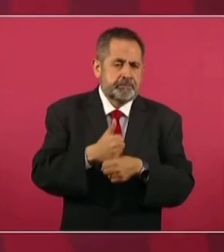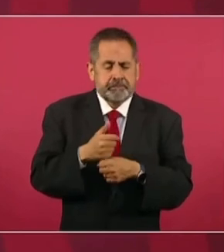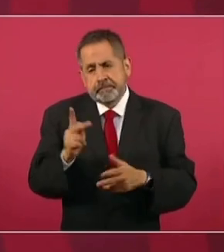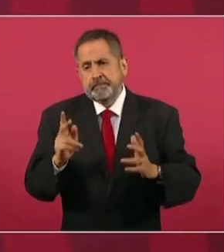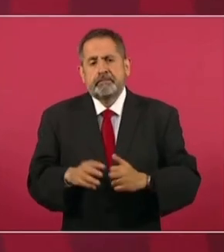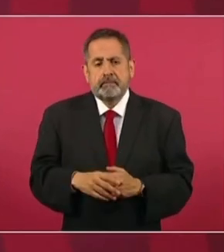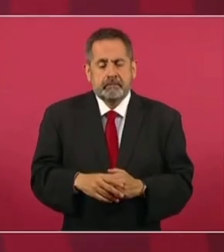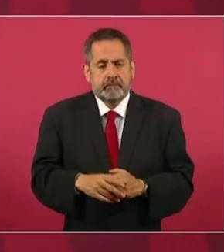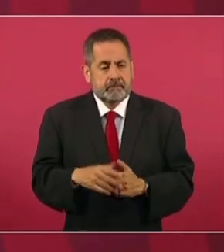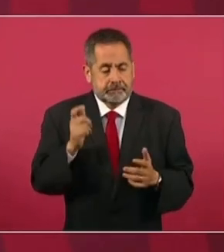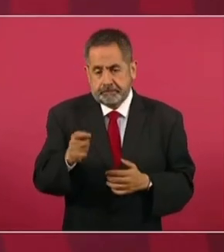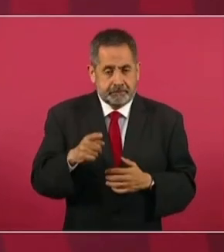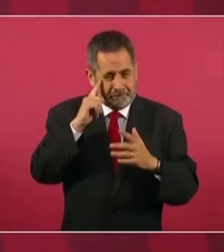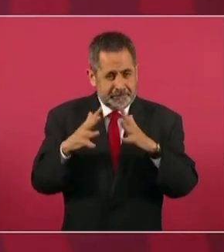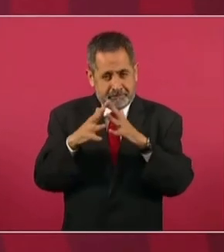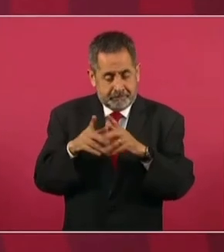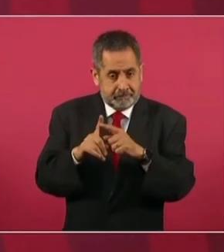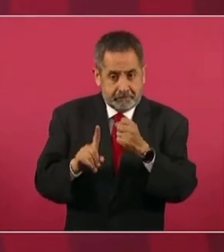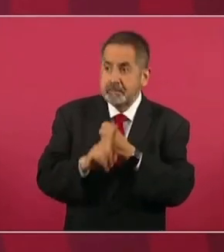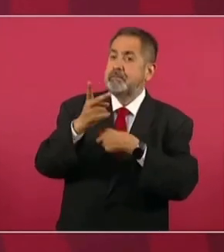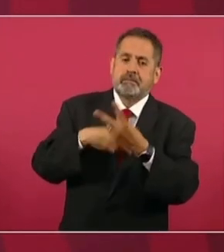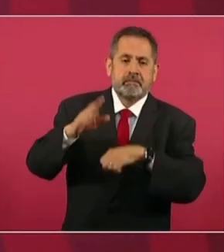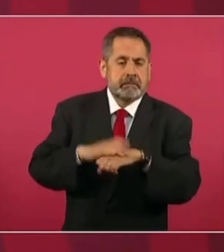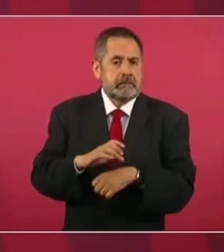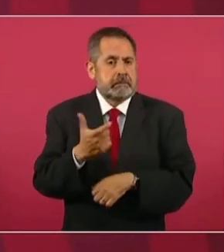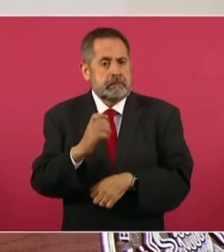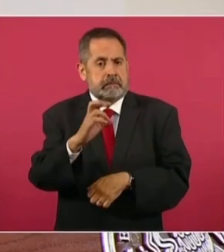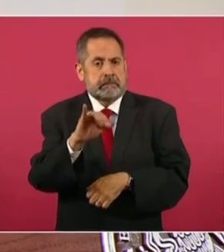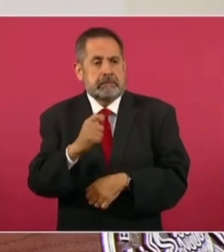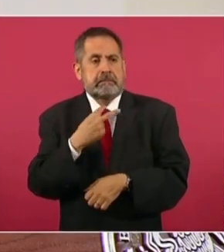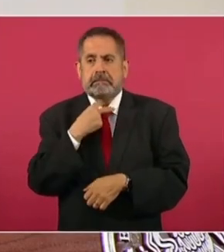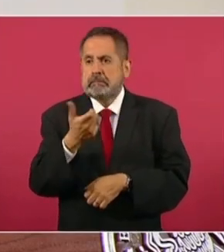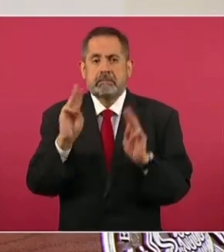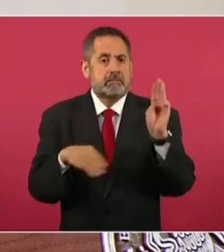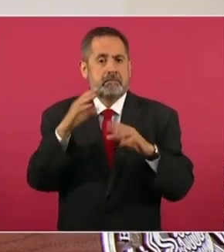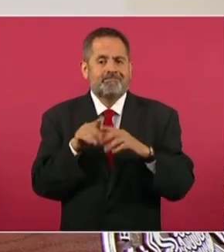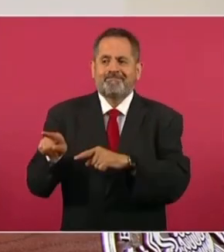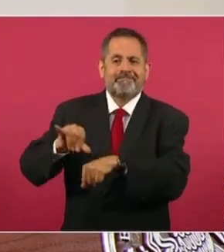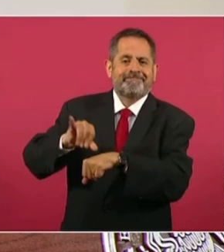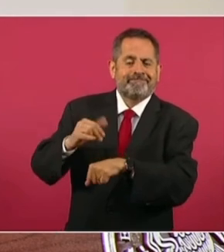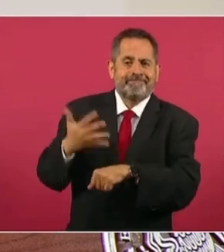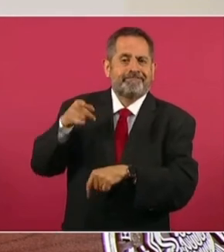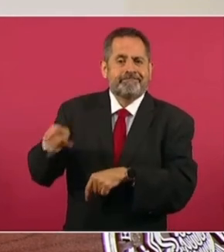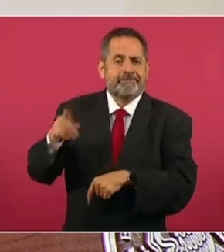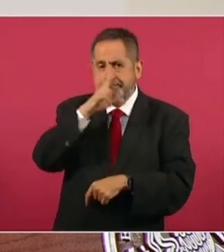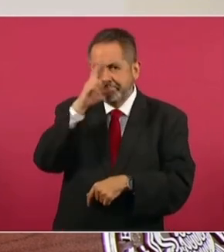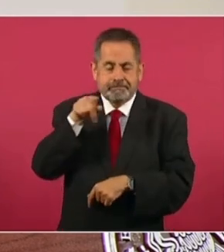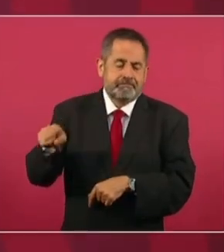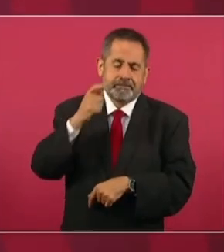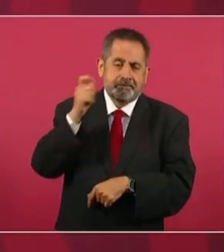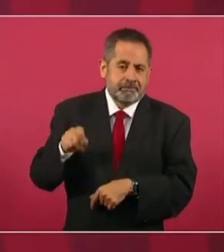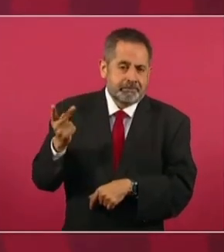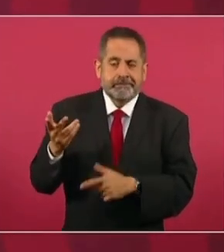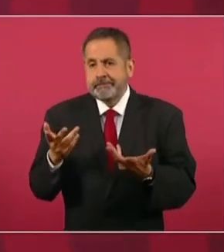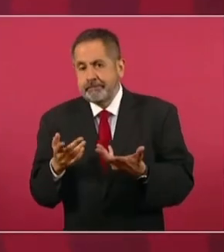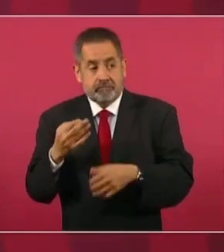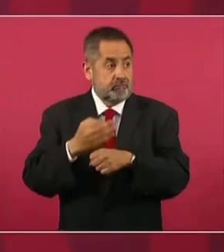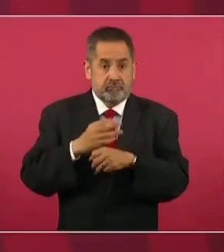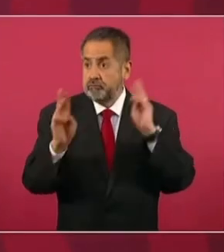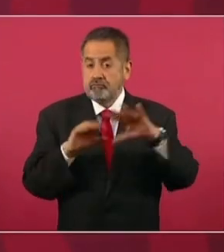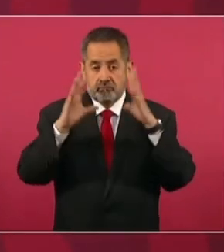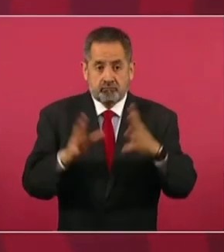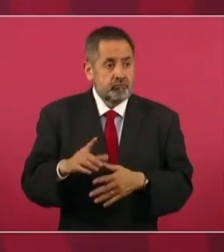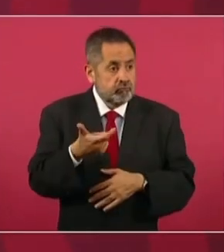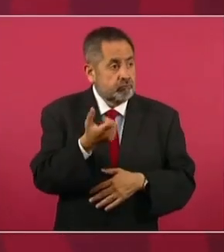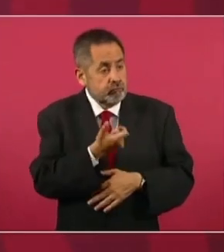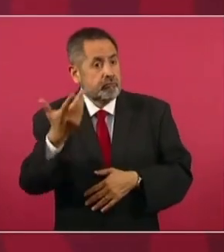Además, esta guerra precipitó la crisis económica mundial y se manifiesta con la inflación que está